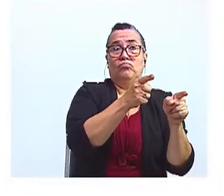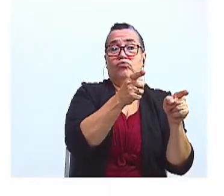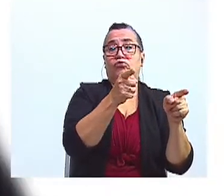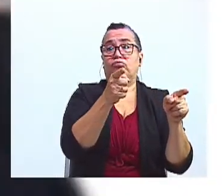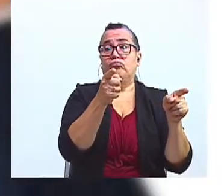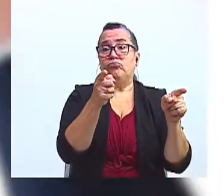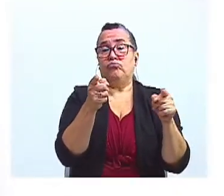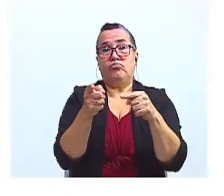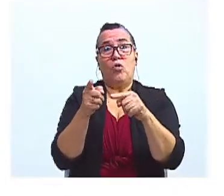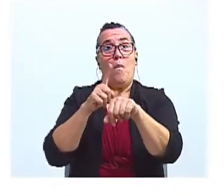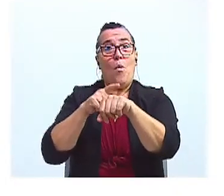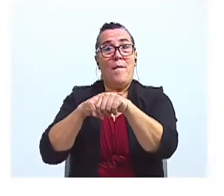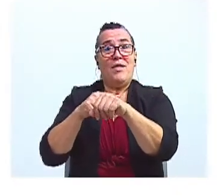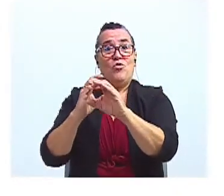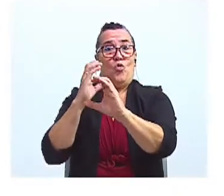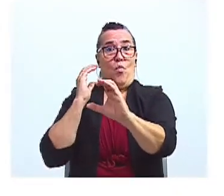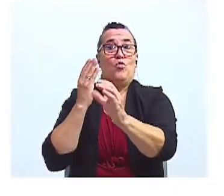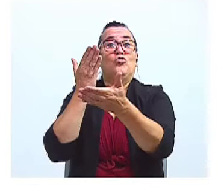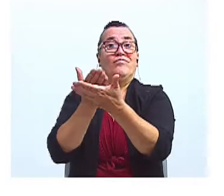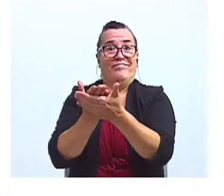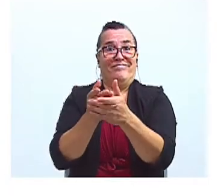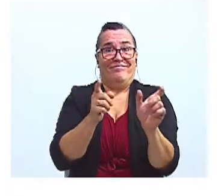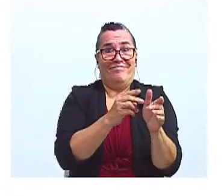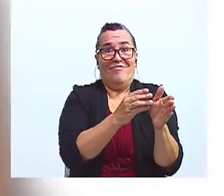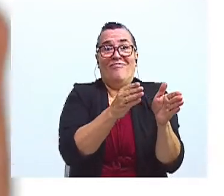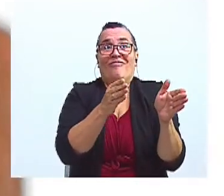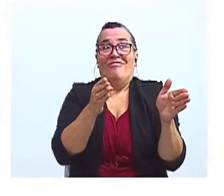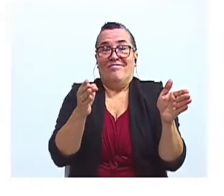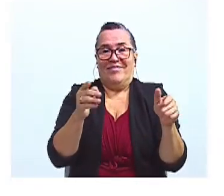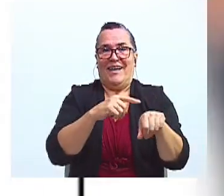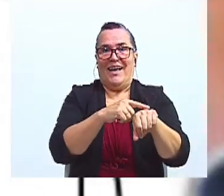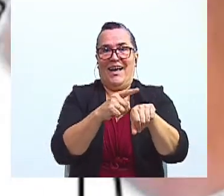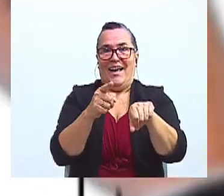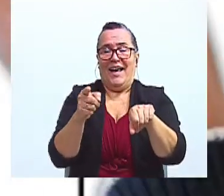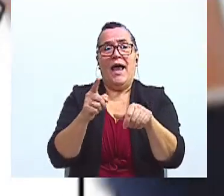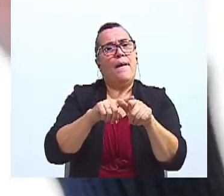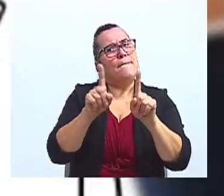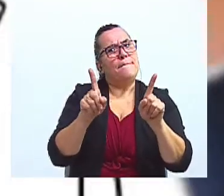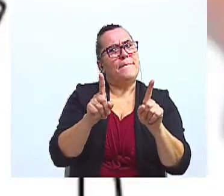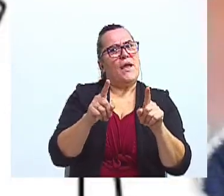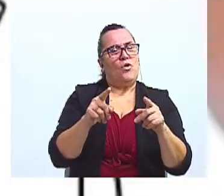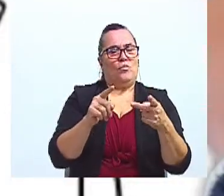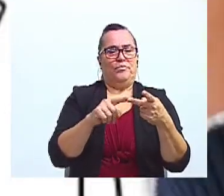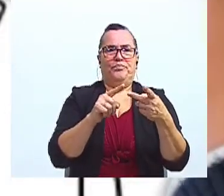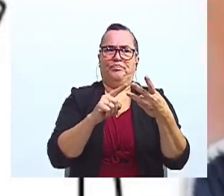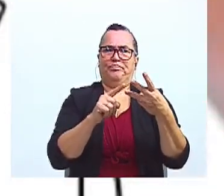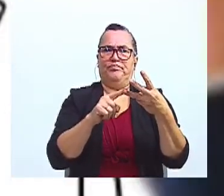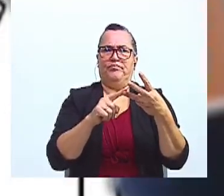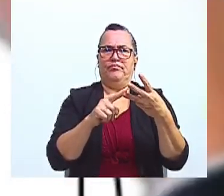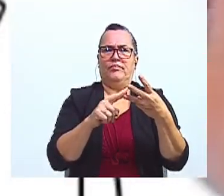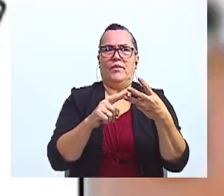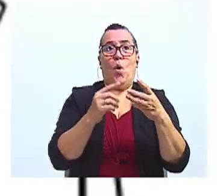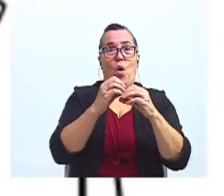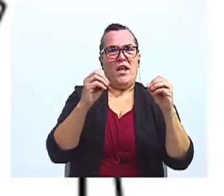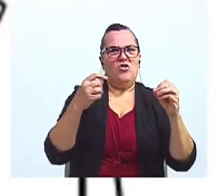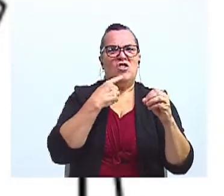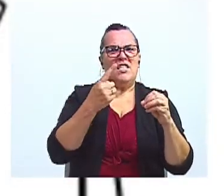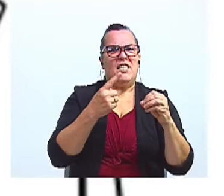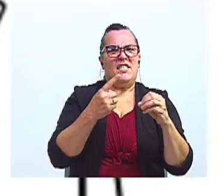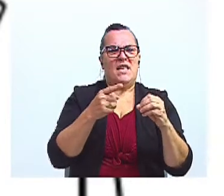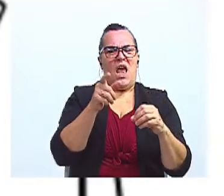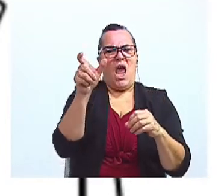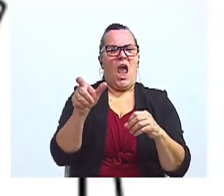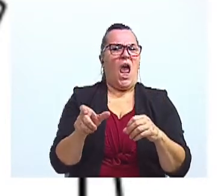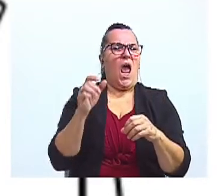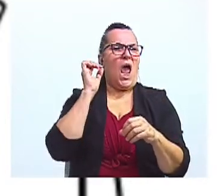llegue. Por el contrario, si la oración dice, ella está feliz, el verbo